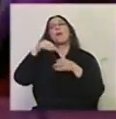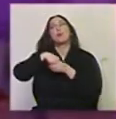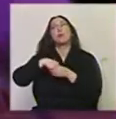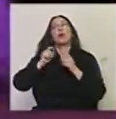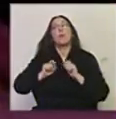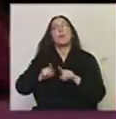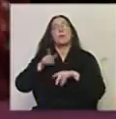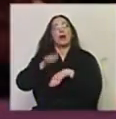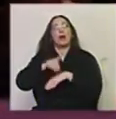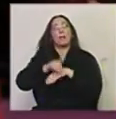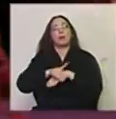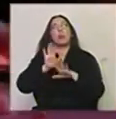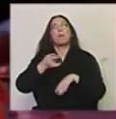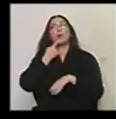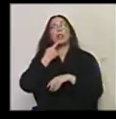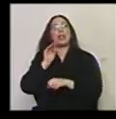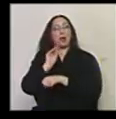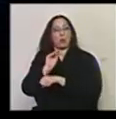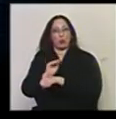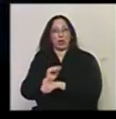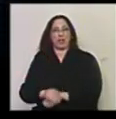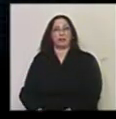por los responsables de las políticas culturales.